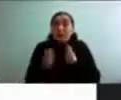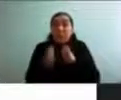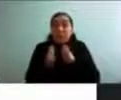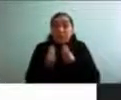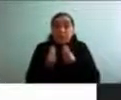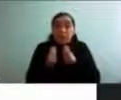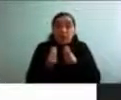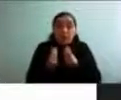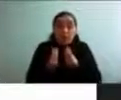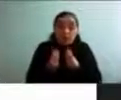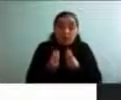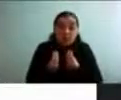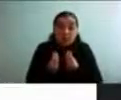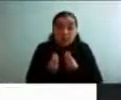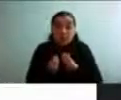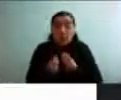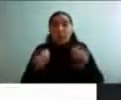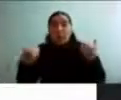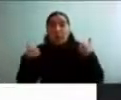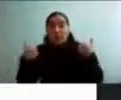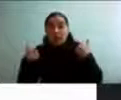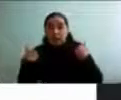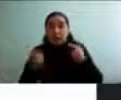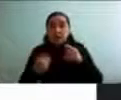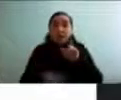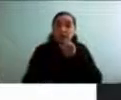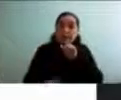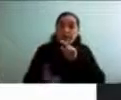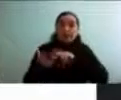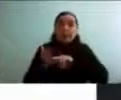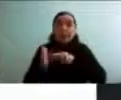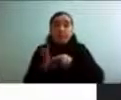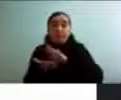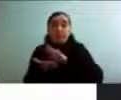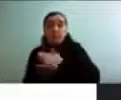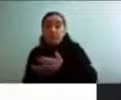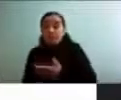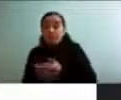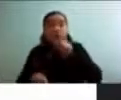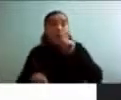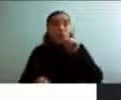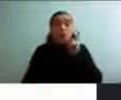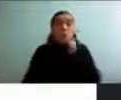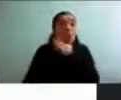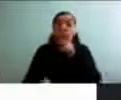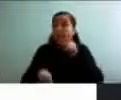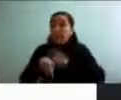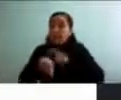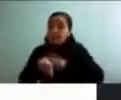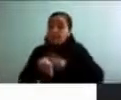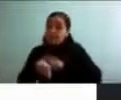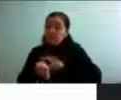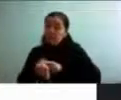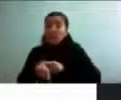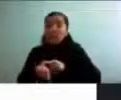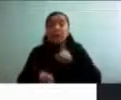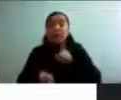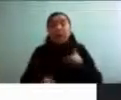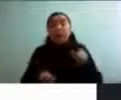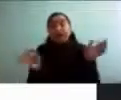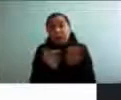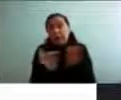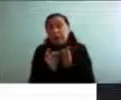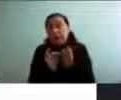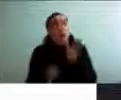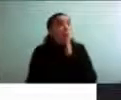tiene problemas de salud, porque no tiene tiempo. Esa es una de las principales también argumentos que tienen. Porque algunos tienen